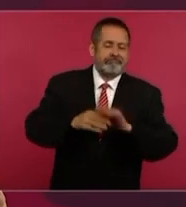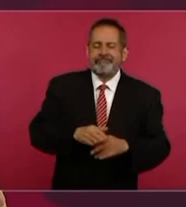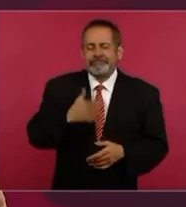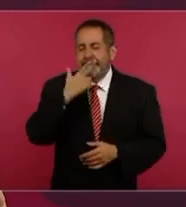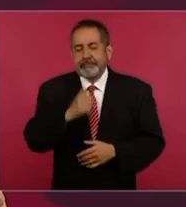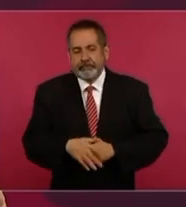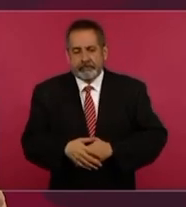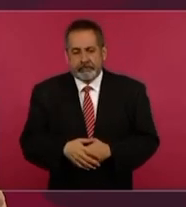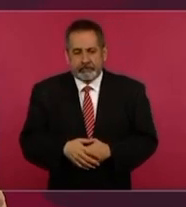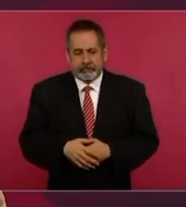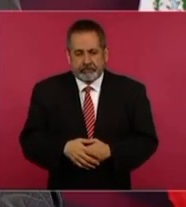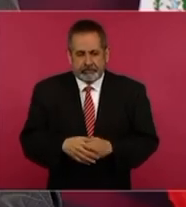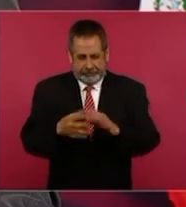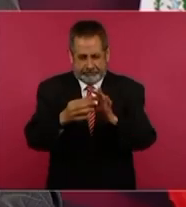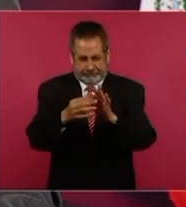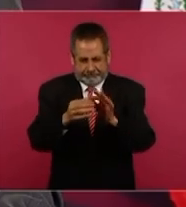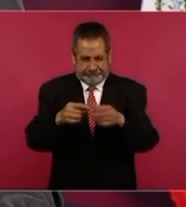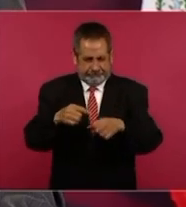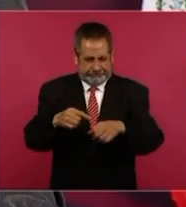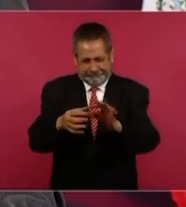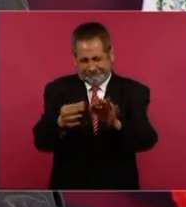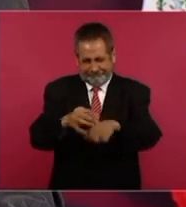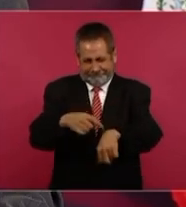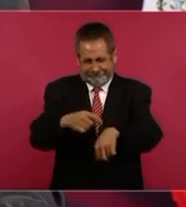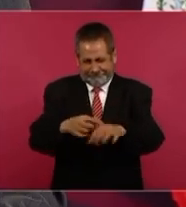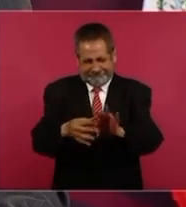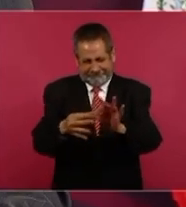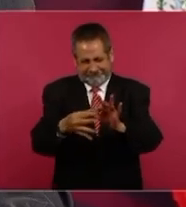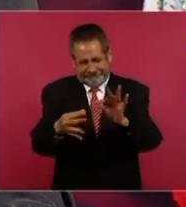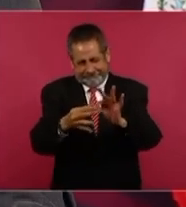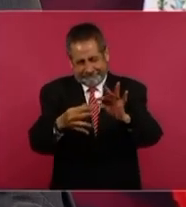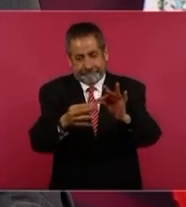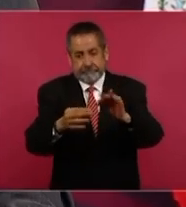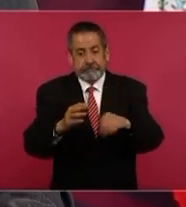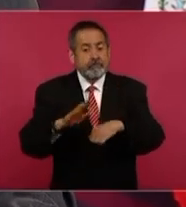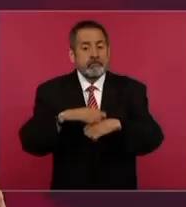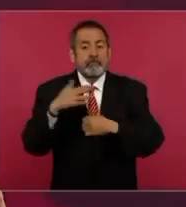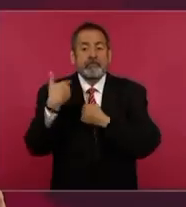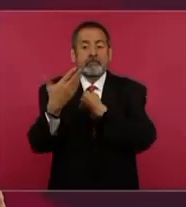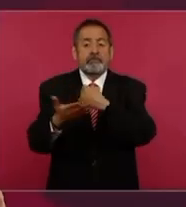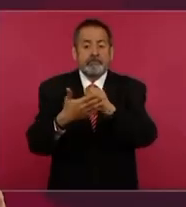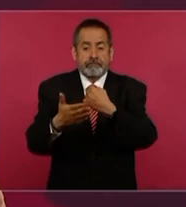le estoy dedicando un poco de tiempo a esto porque como vienen las elecciones